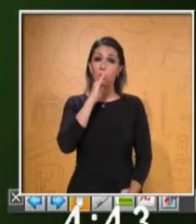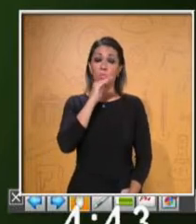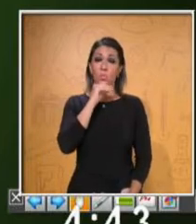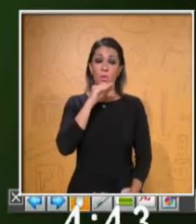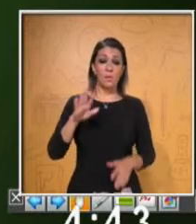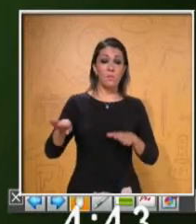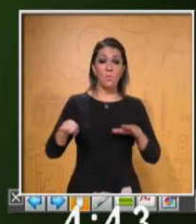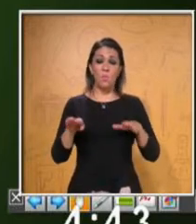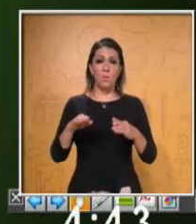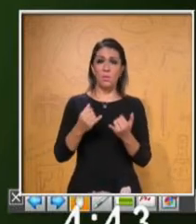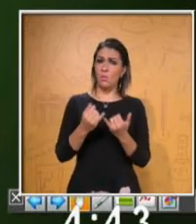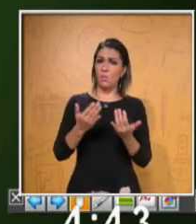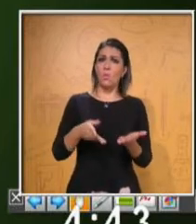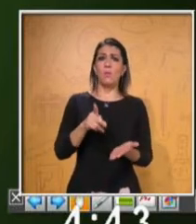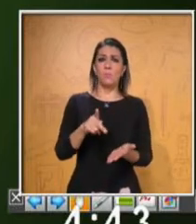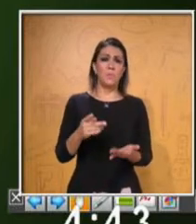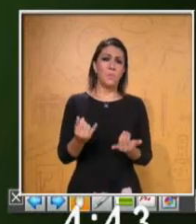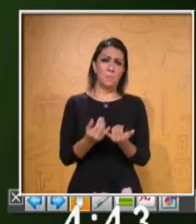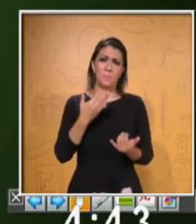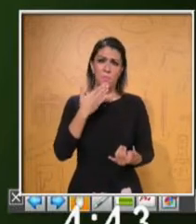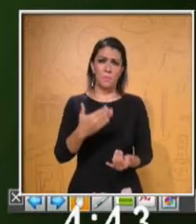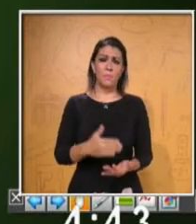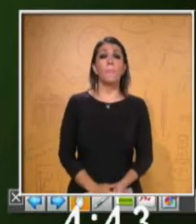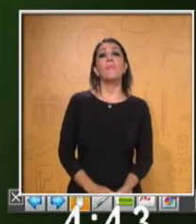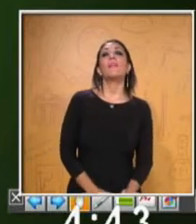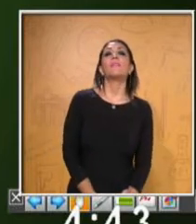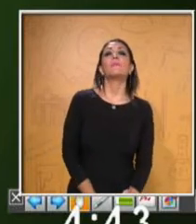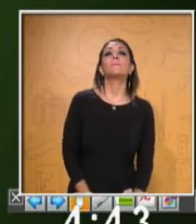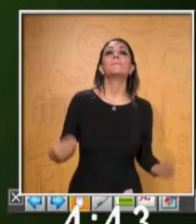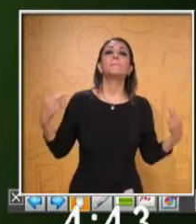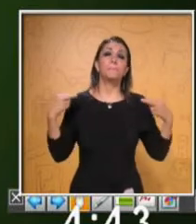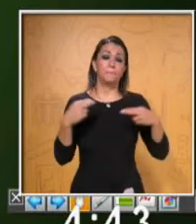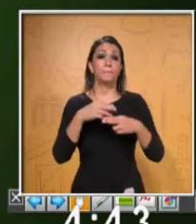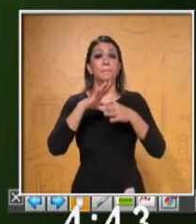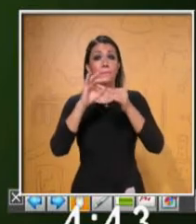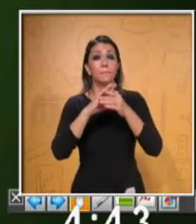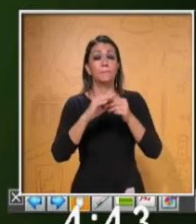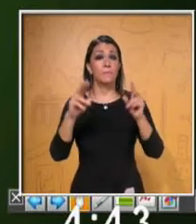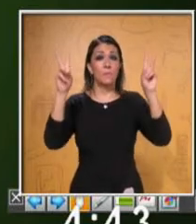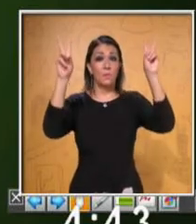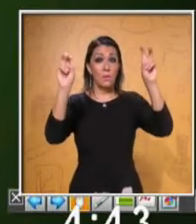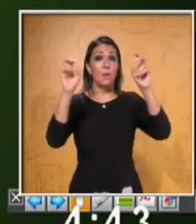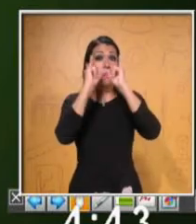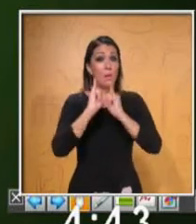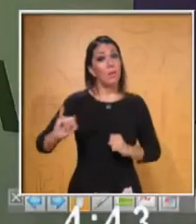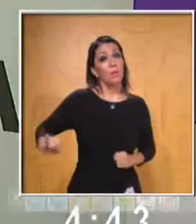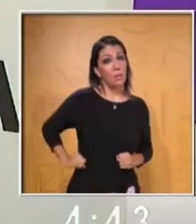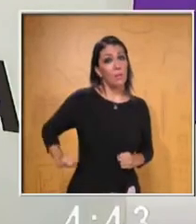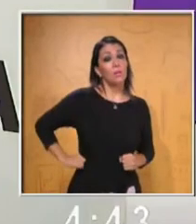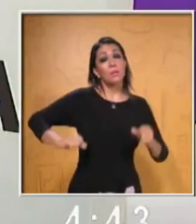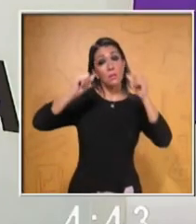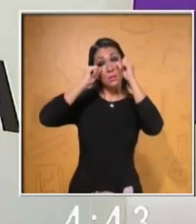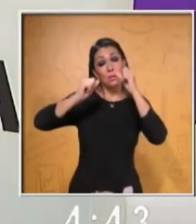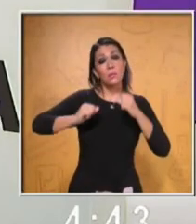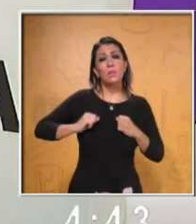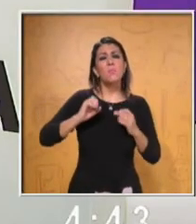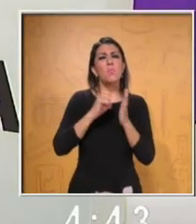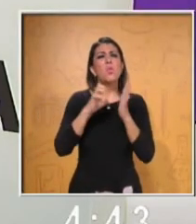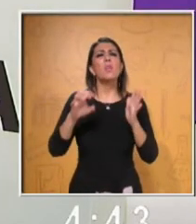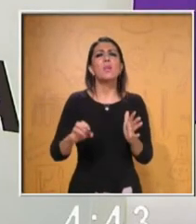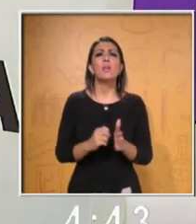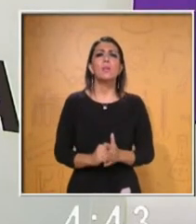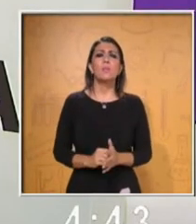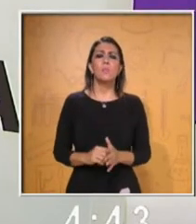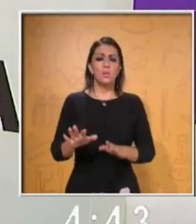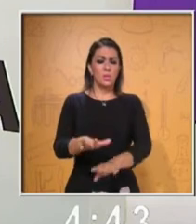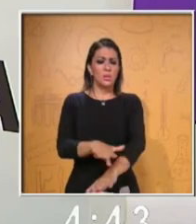their friends. Muy bien, este tema me parece bastante interesante. Quiero que por favor le pongas atención. Dice, las señales y